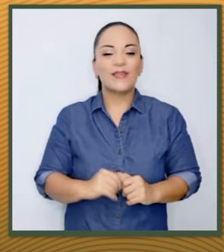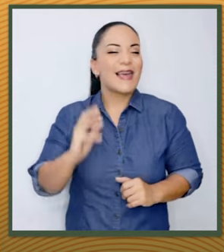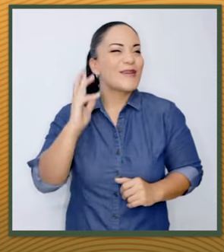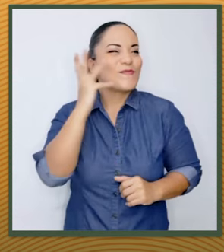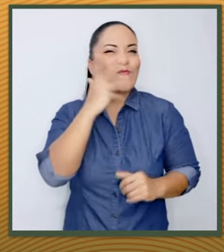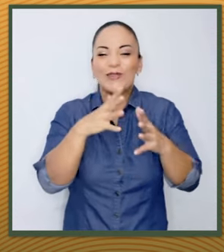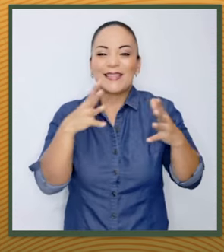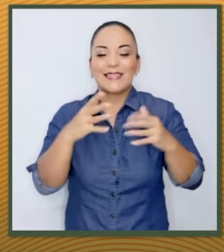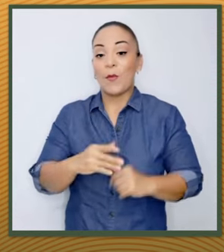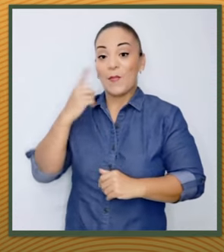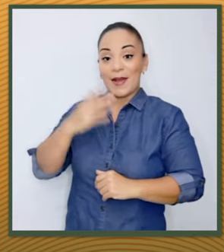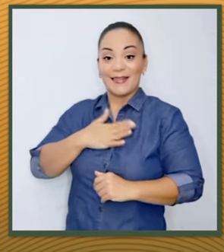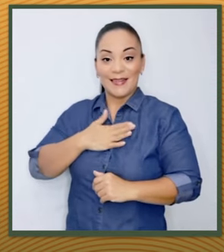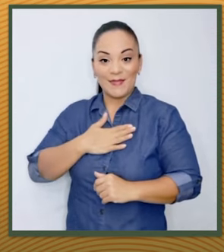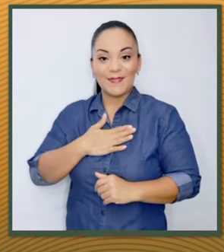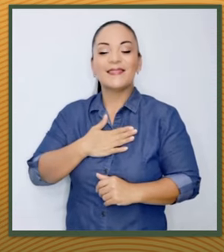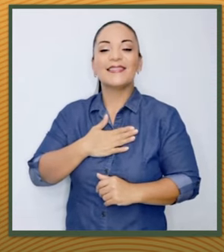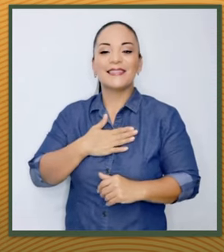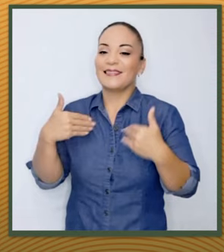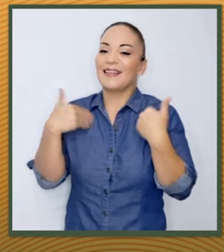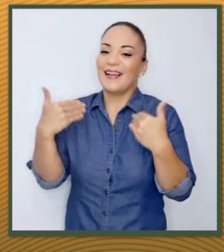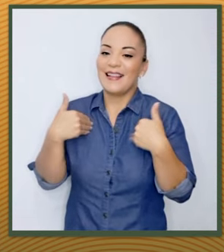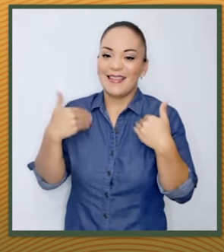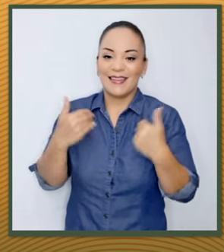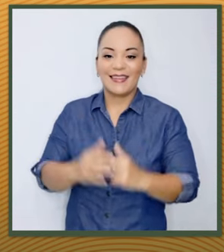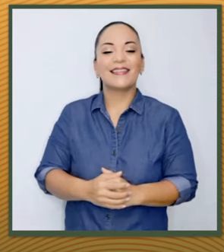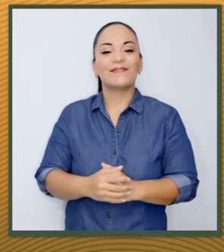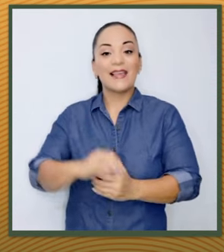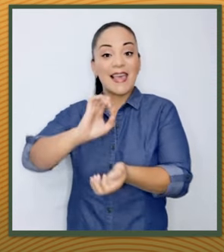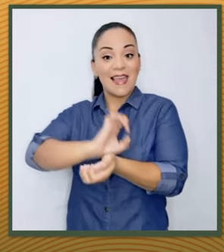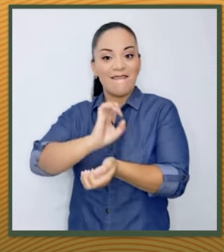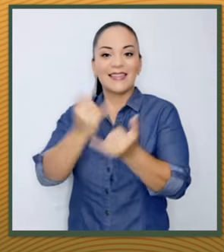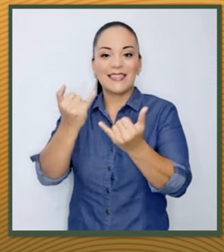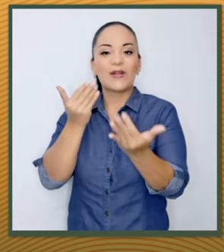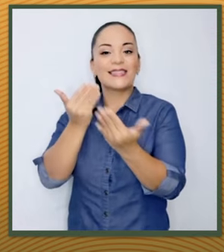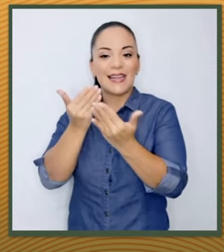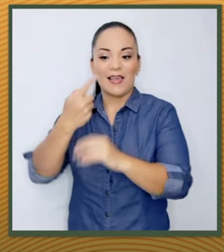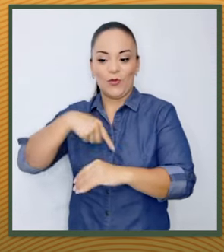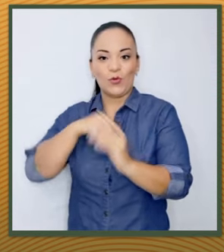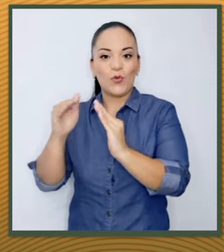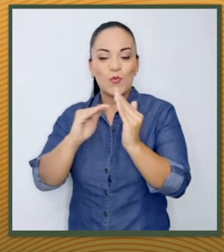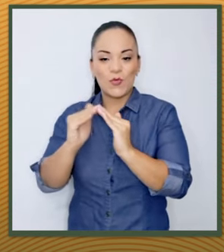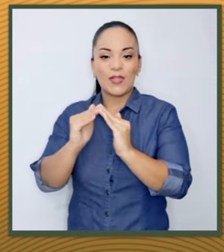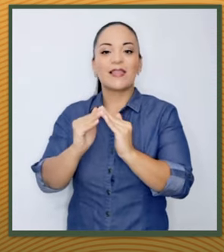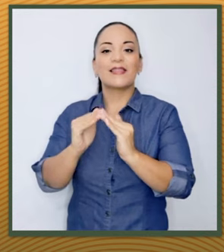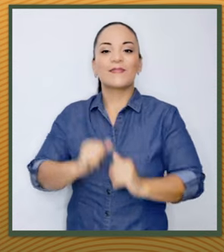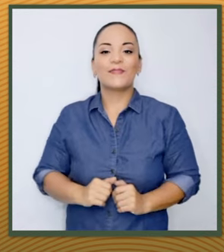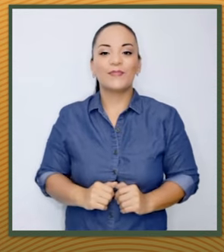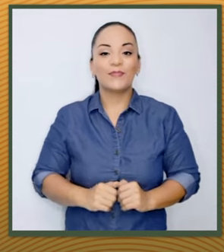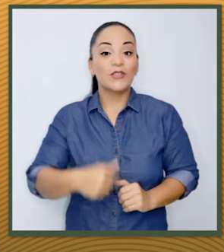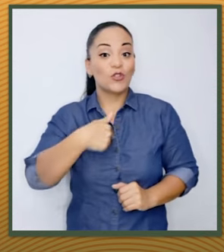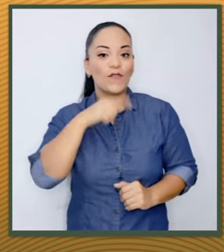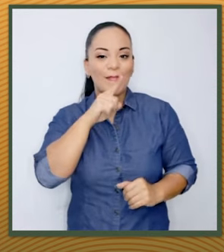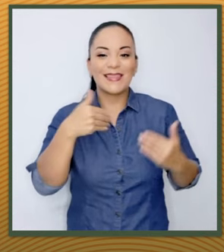hermoso, grandísimo. Para mí es, estoy muy alegre porque está el device muy cerca de nosotros. Yo soy vecina,